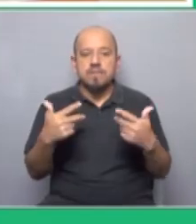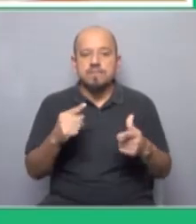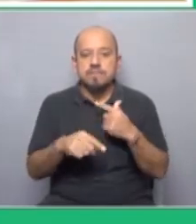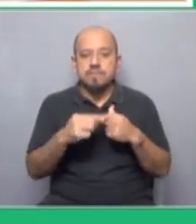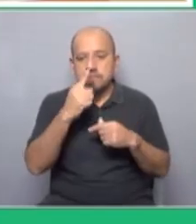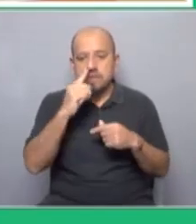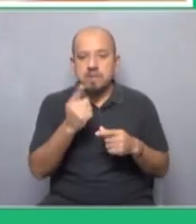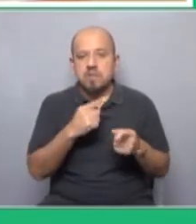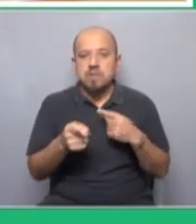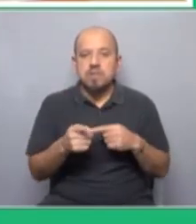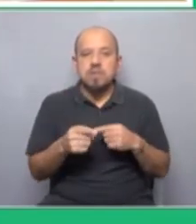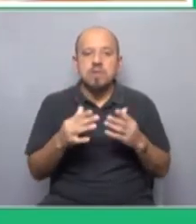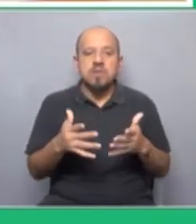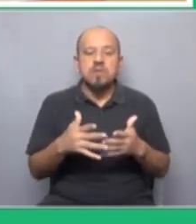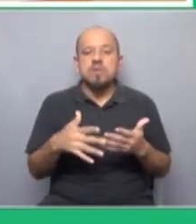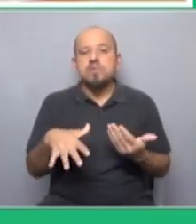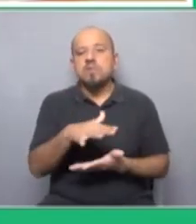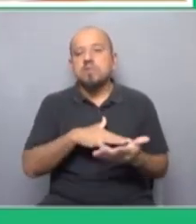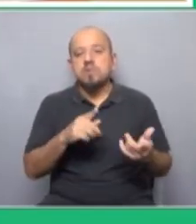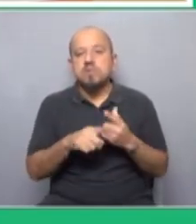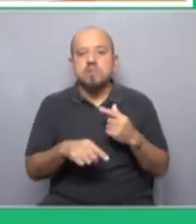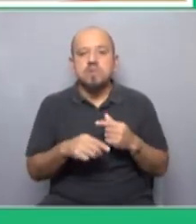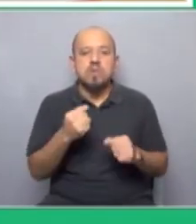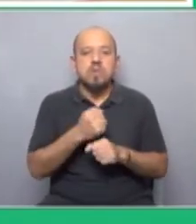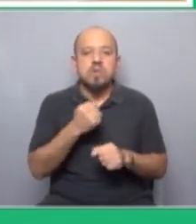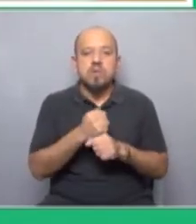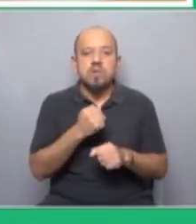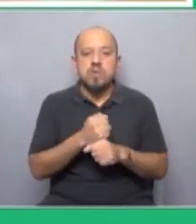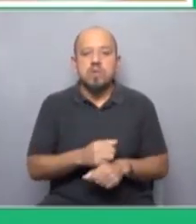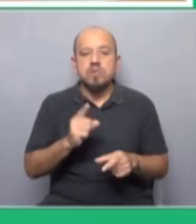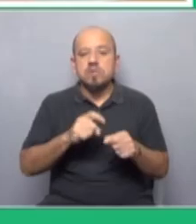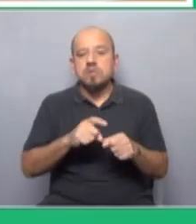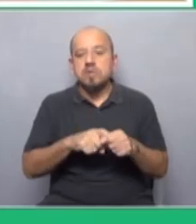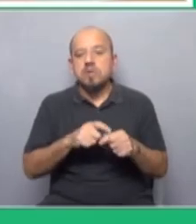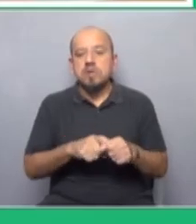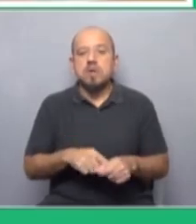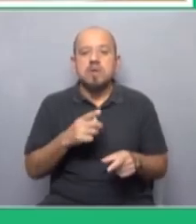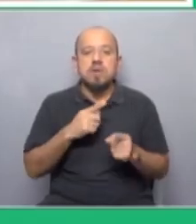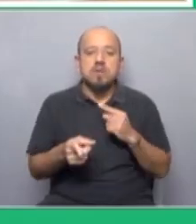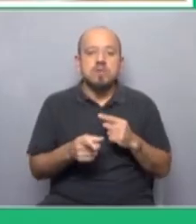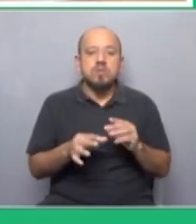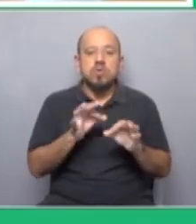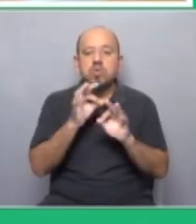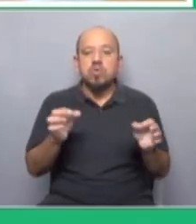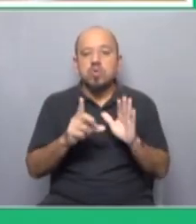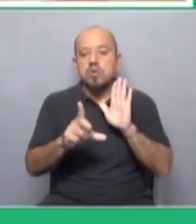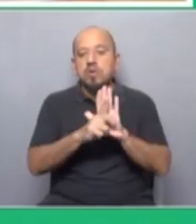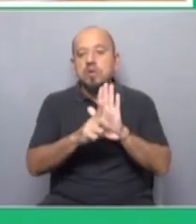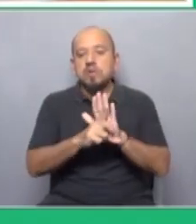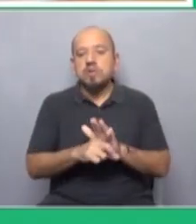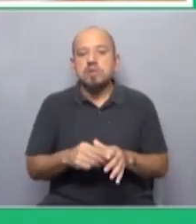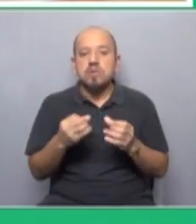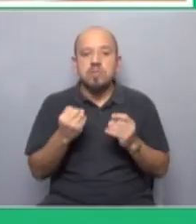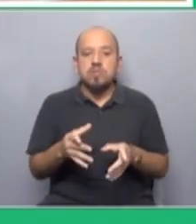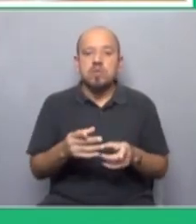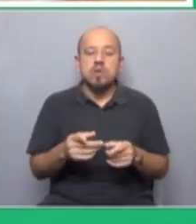muy rápida por las exigencias por las movilizaciones por un trabajo sindical que se hizo han tenido que sacar o leyes o reglamentaciones porque ya